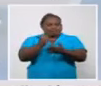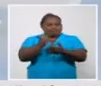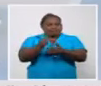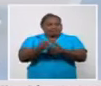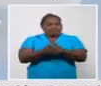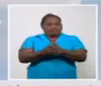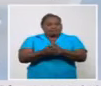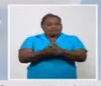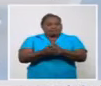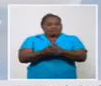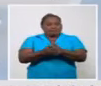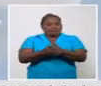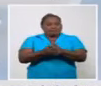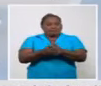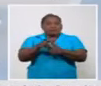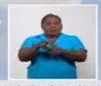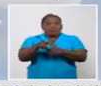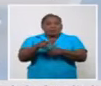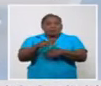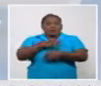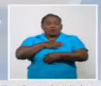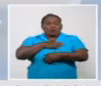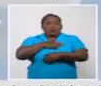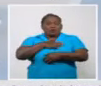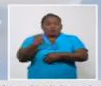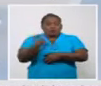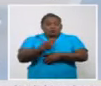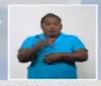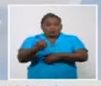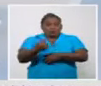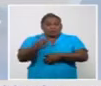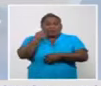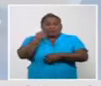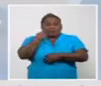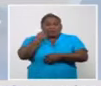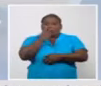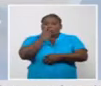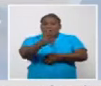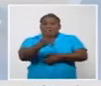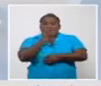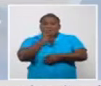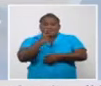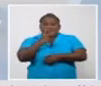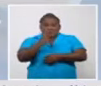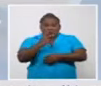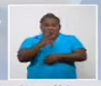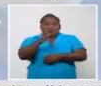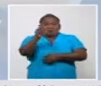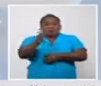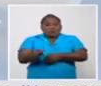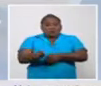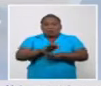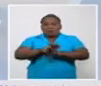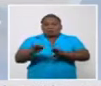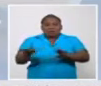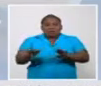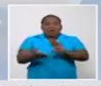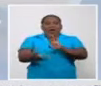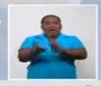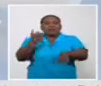aunque hemos estado asistiendo a un número elevado también de altas, que hace que estos